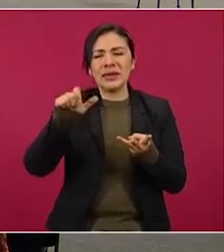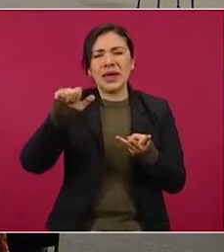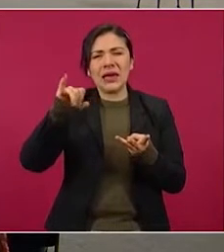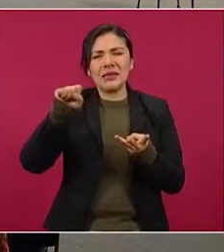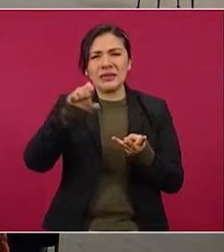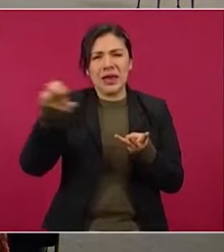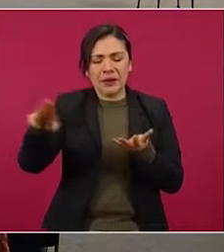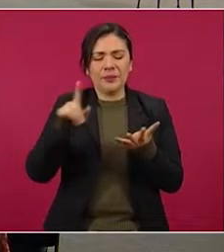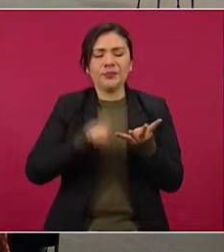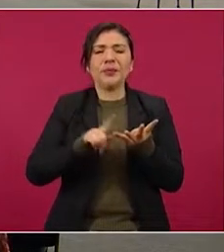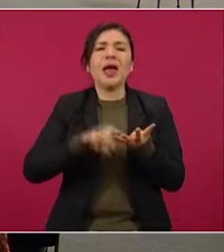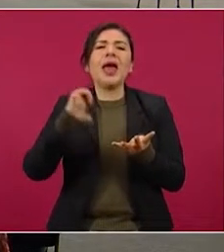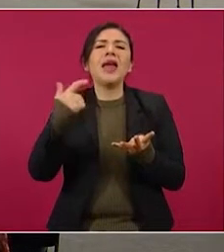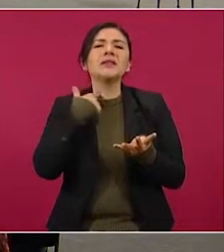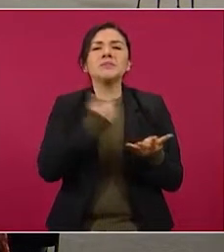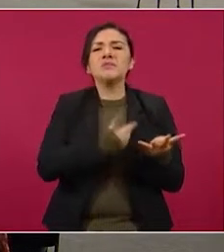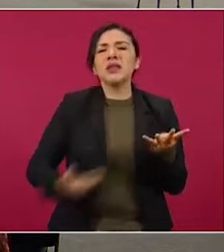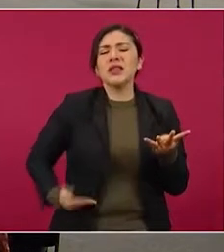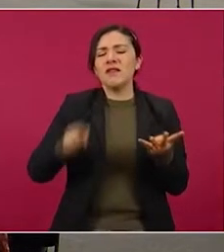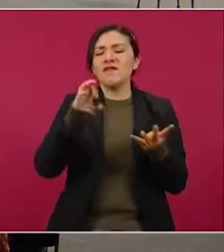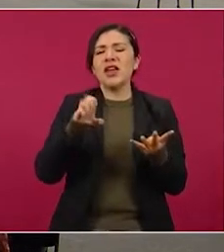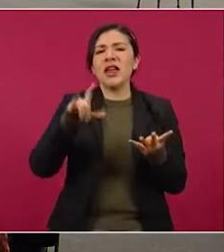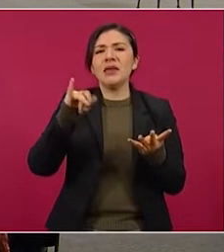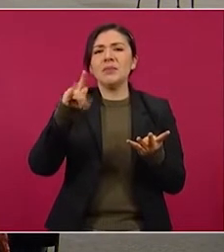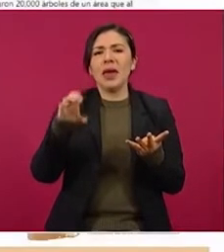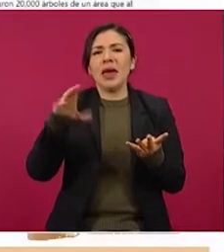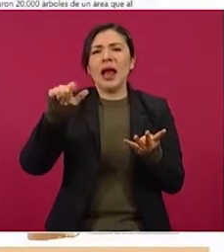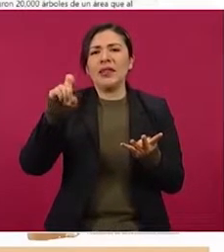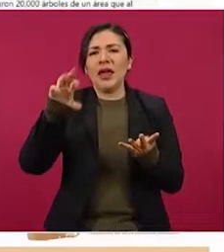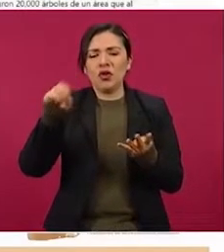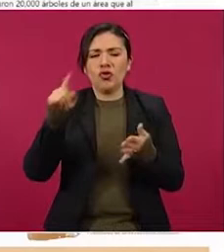expresidente Felipe Calderón y al monero Rictus.